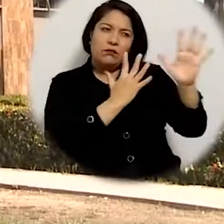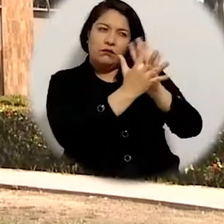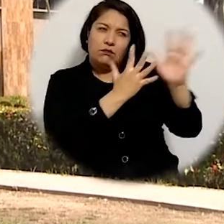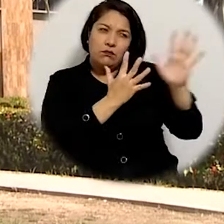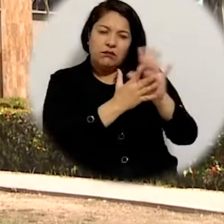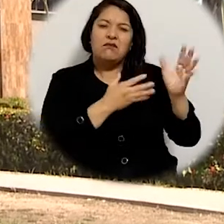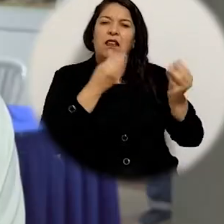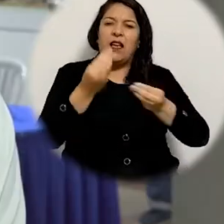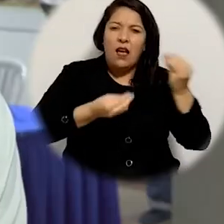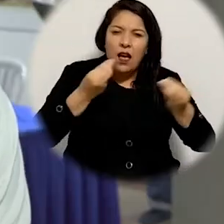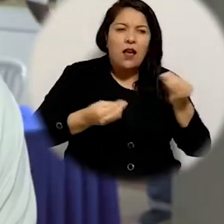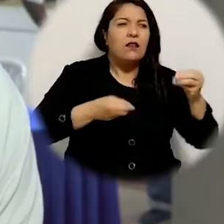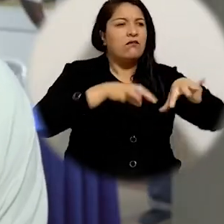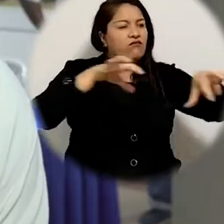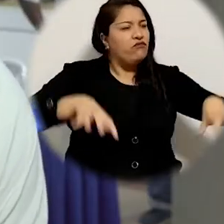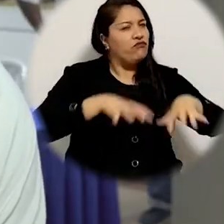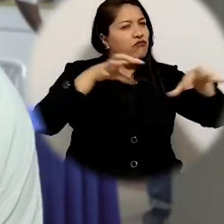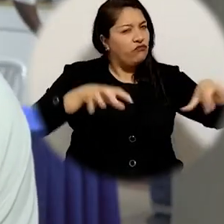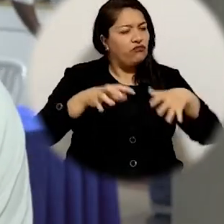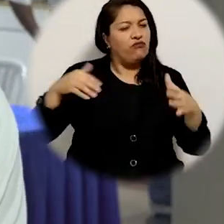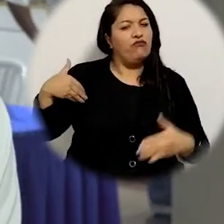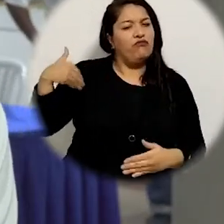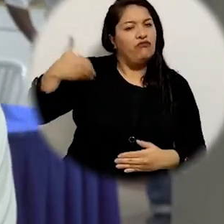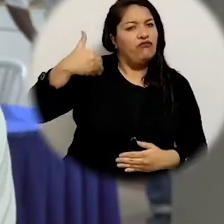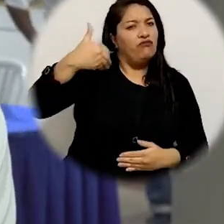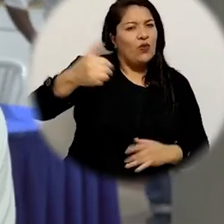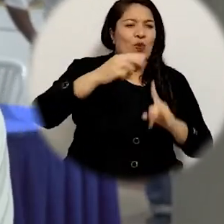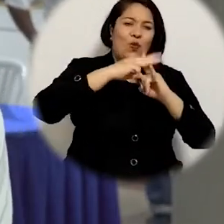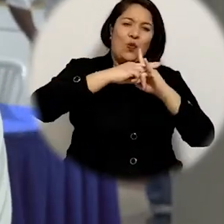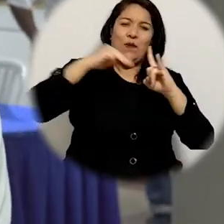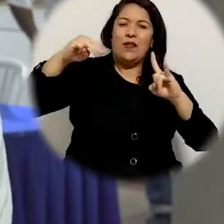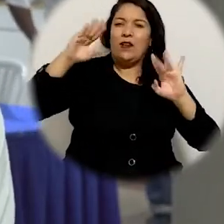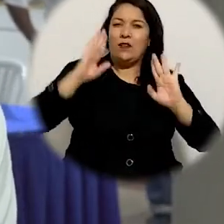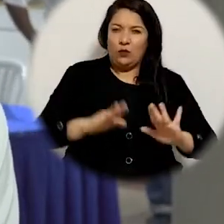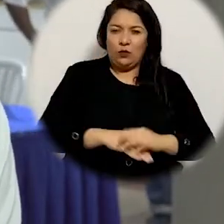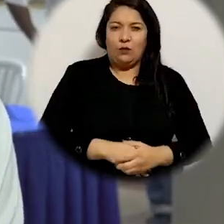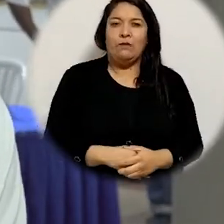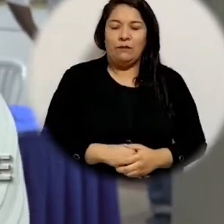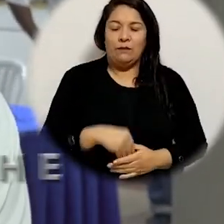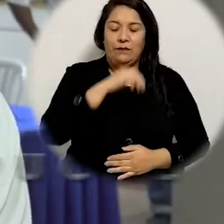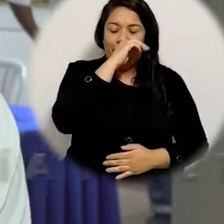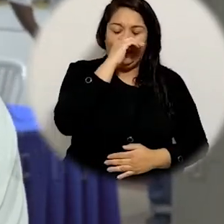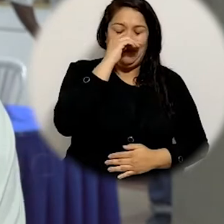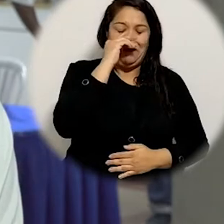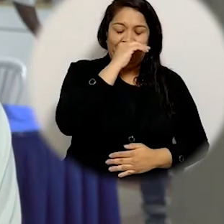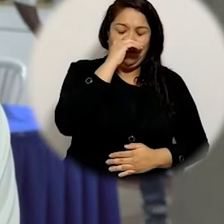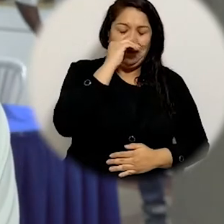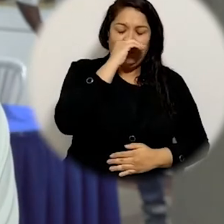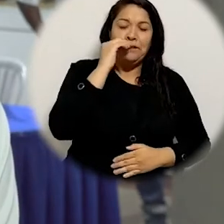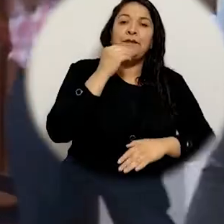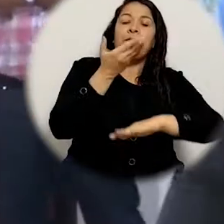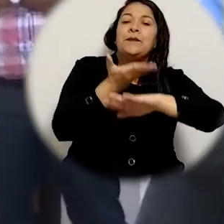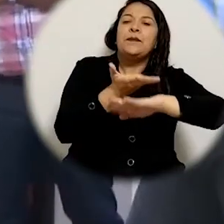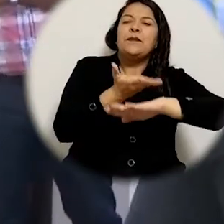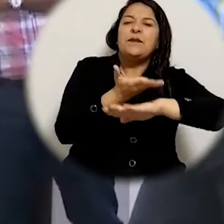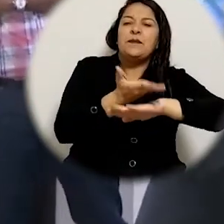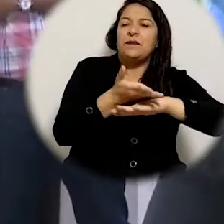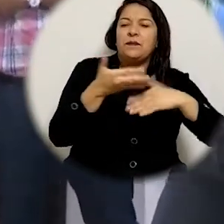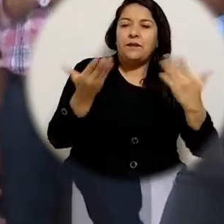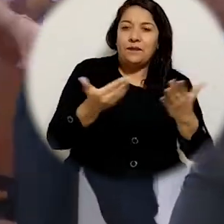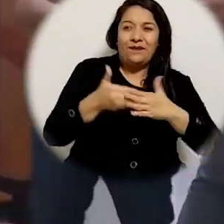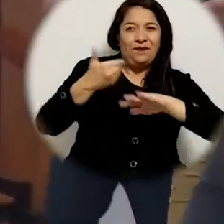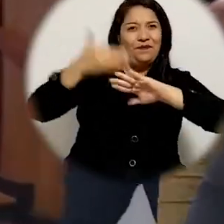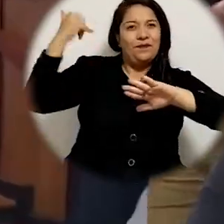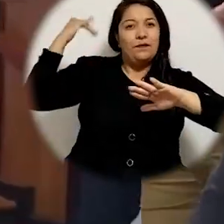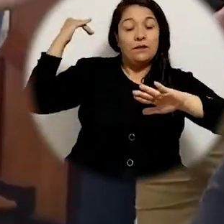pertinente y que nos informa sobre las diferentes obras o actividades que viene realizando la universidad del magdalena se cumplió